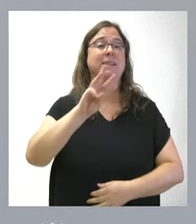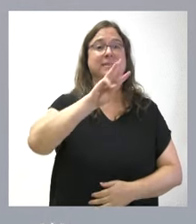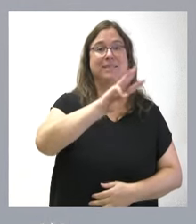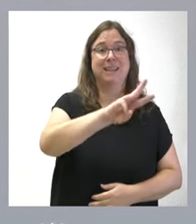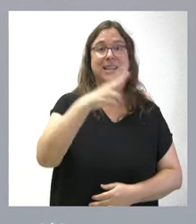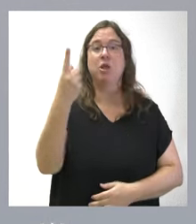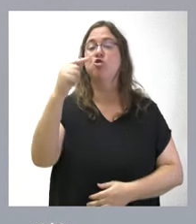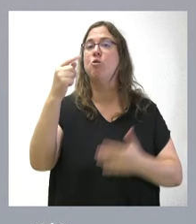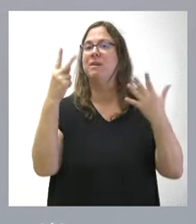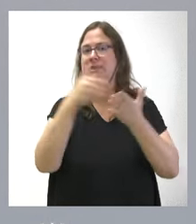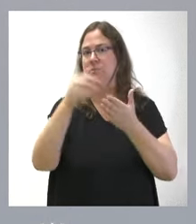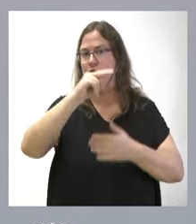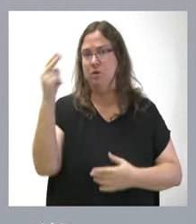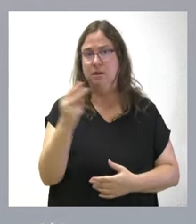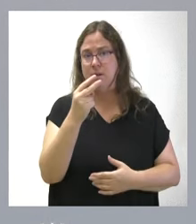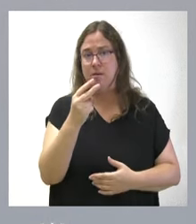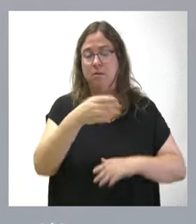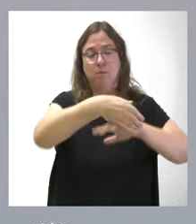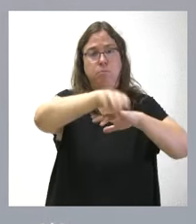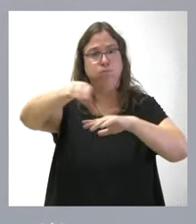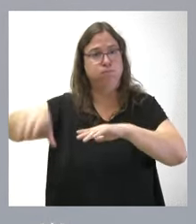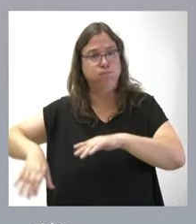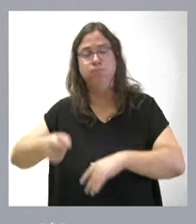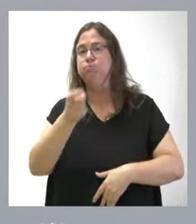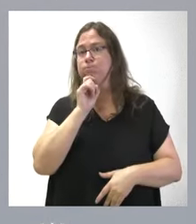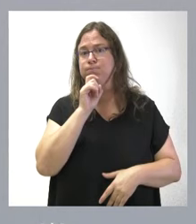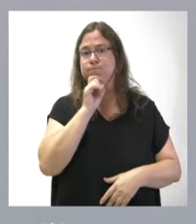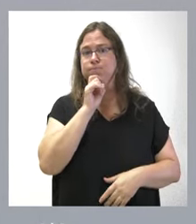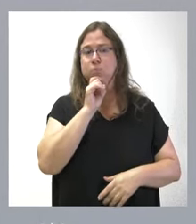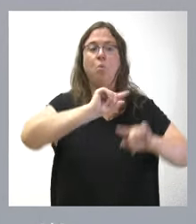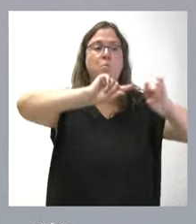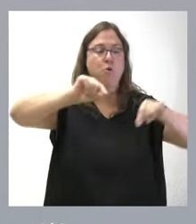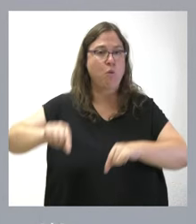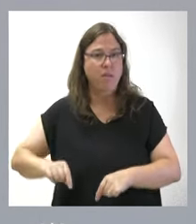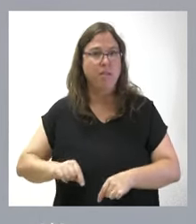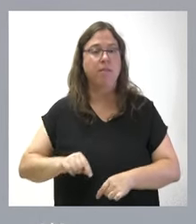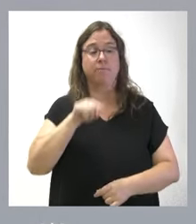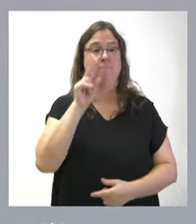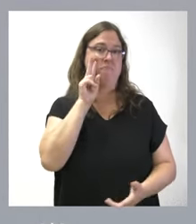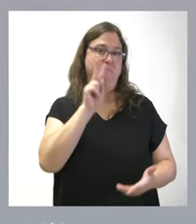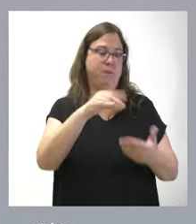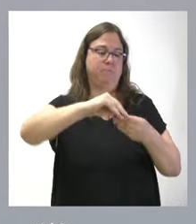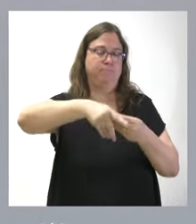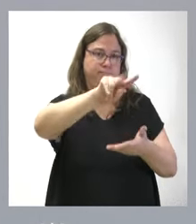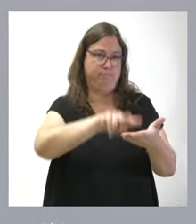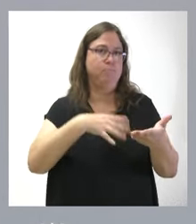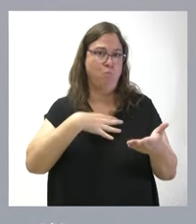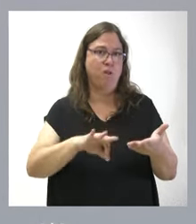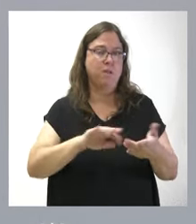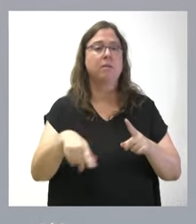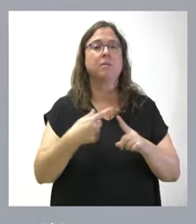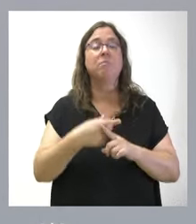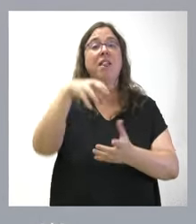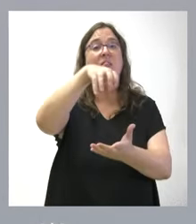,7 millones de euros y la distribución por provincias que tienen ustedes descrita en la documentación y el